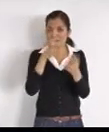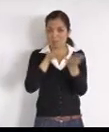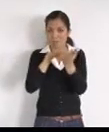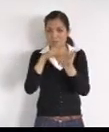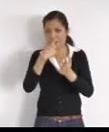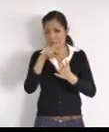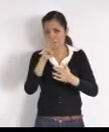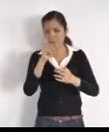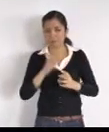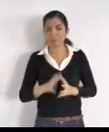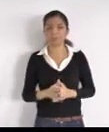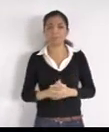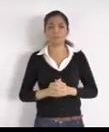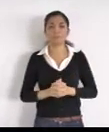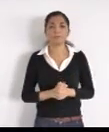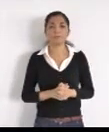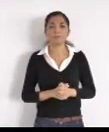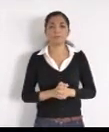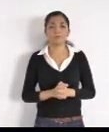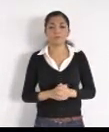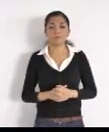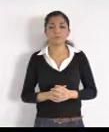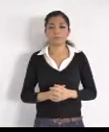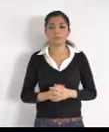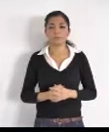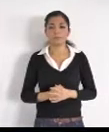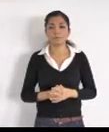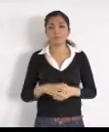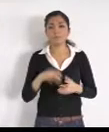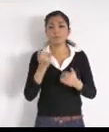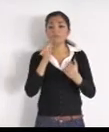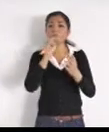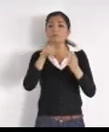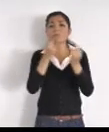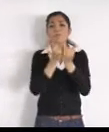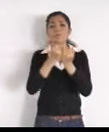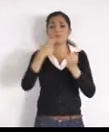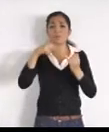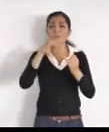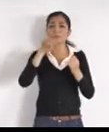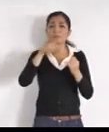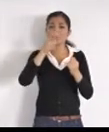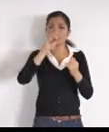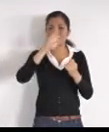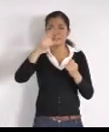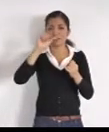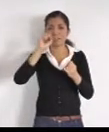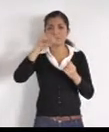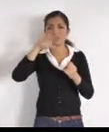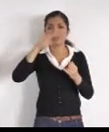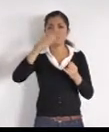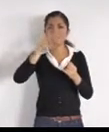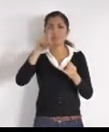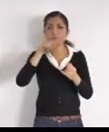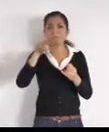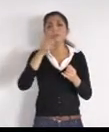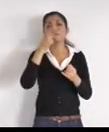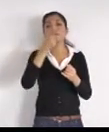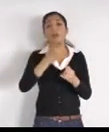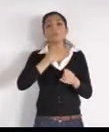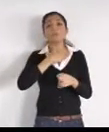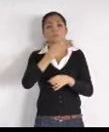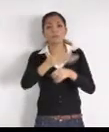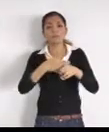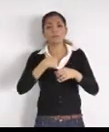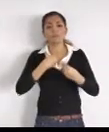Facebook personal, Jessica Sánchez, me dice, buenas tardes, vivo en Nueva Galicia, y quisiera, pagar anualmente el agua, pero con el problema que hay,